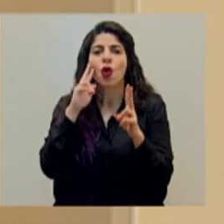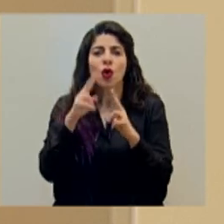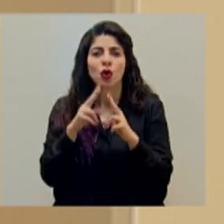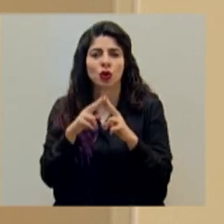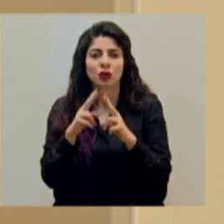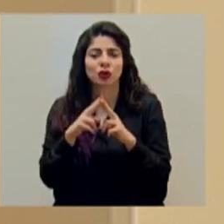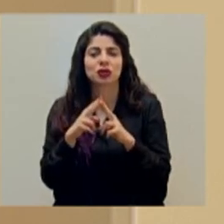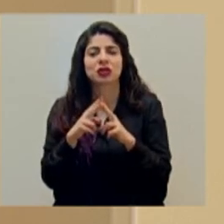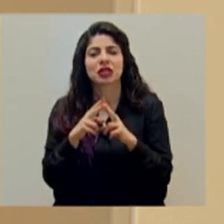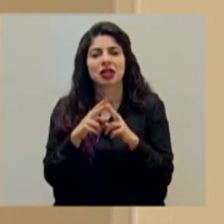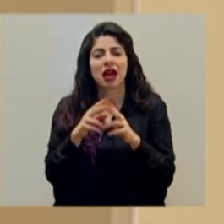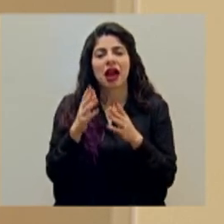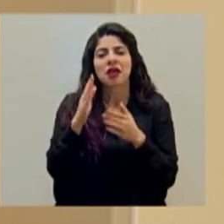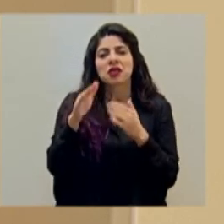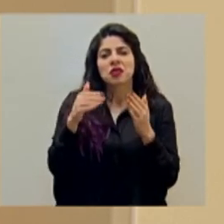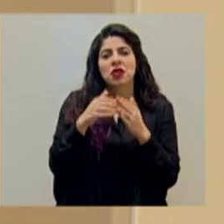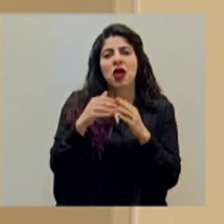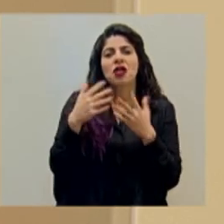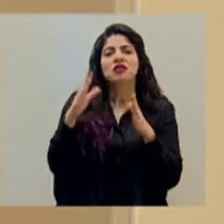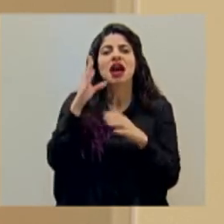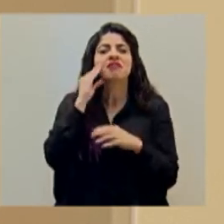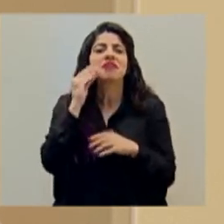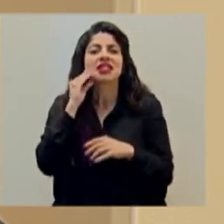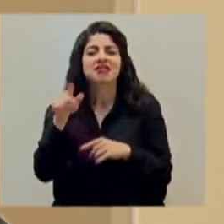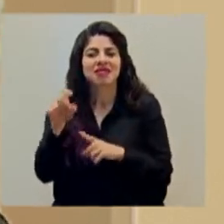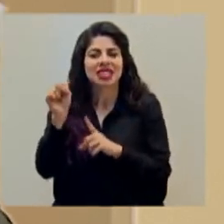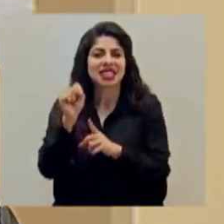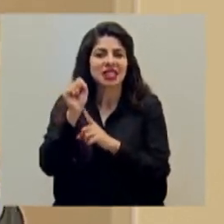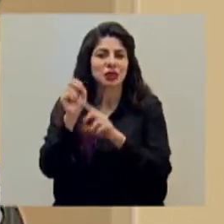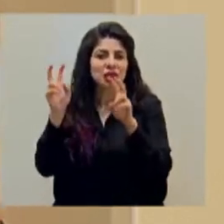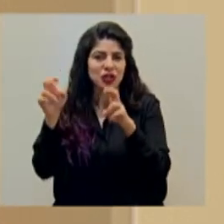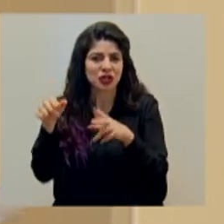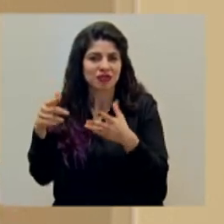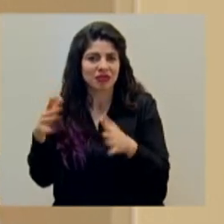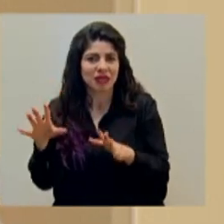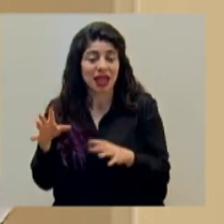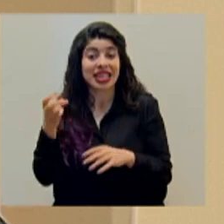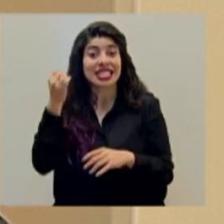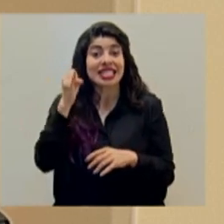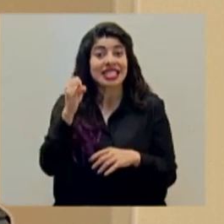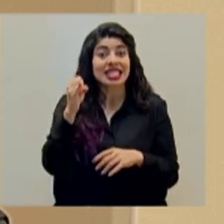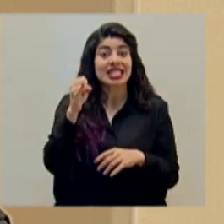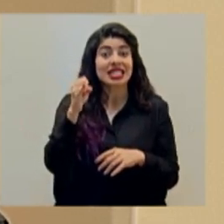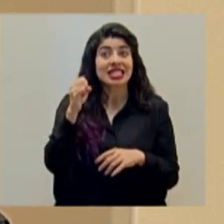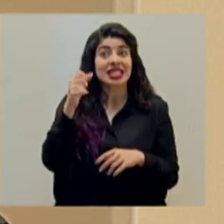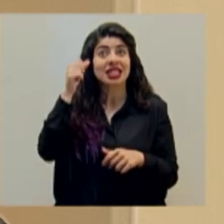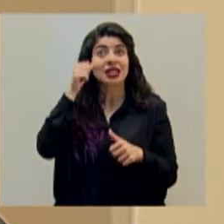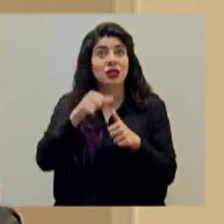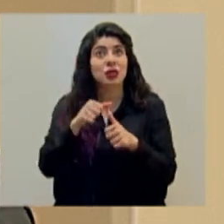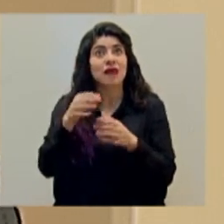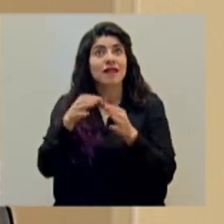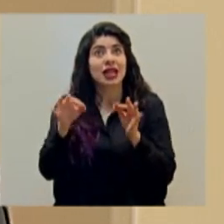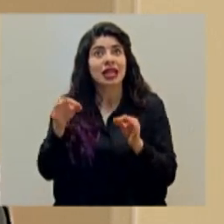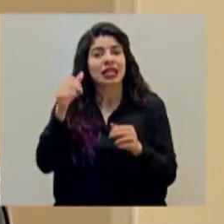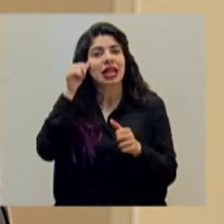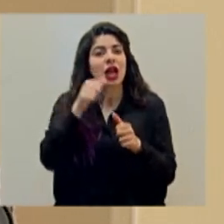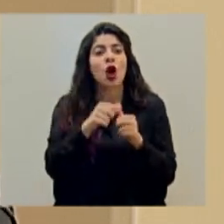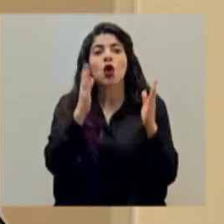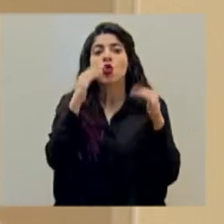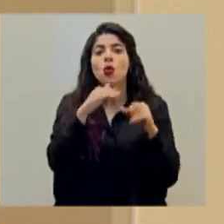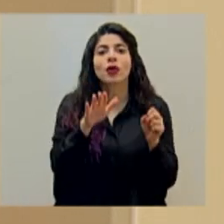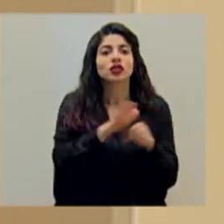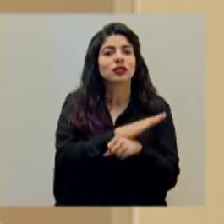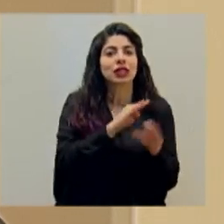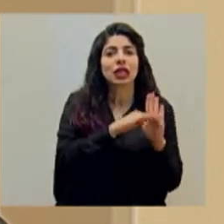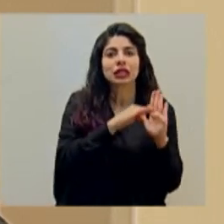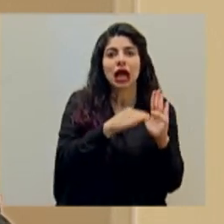bailado esa salsa. Si este fin de año la escuchamos, recordemos que no hay cama para tanta gente, que muchas